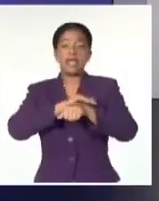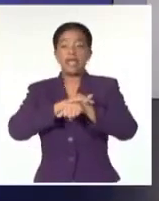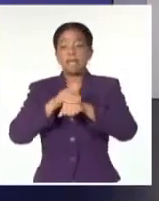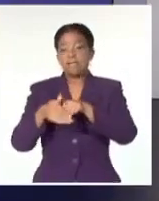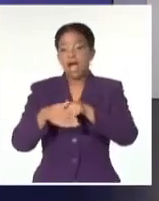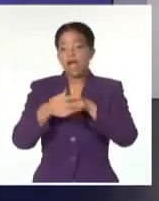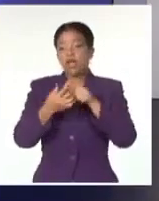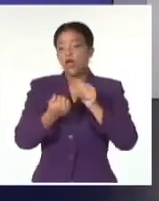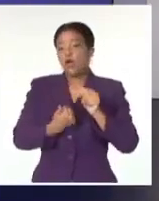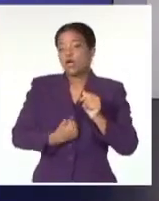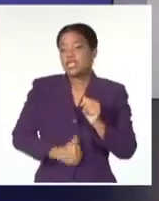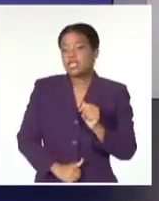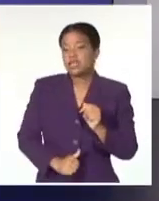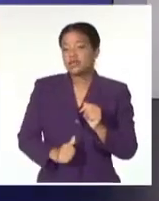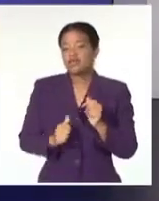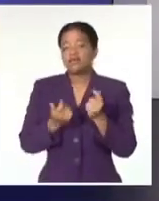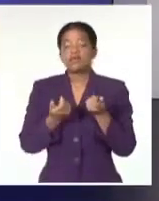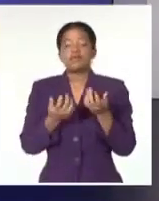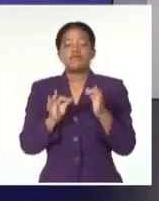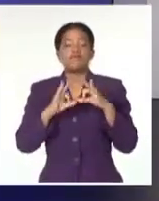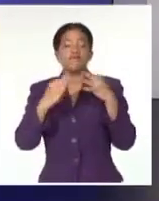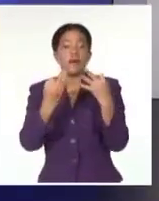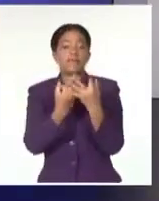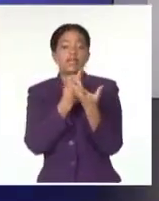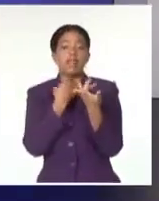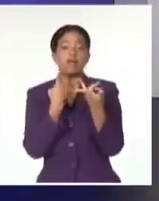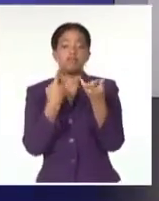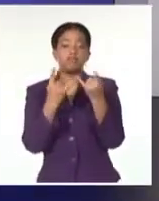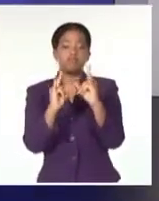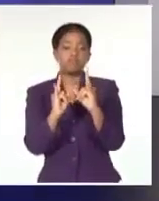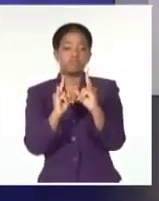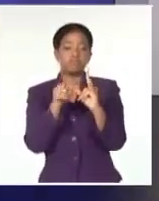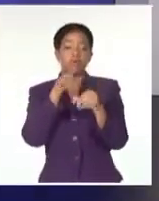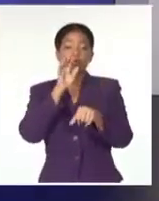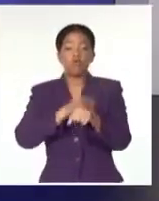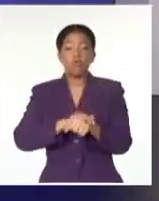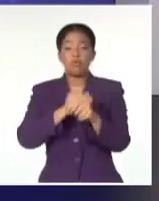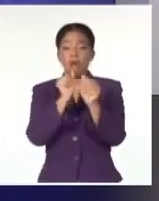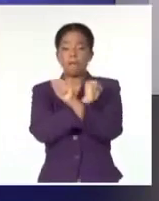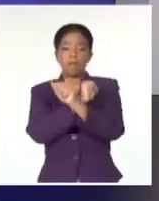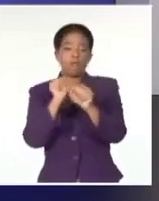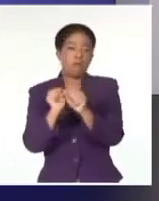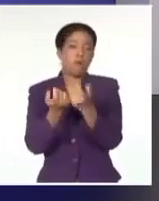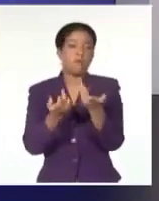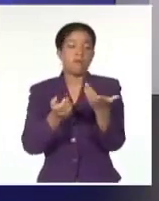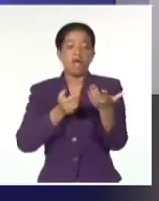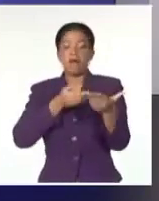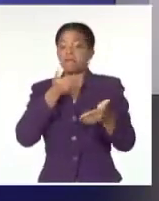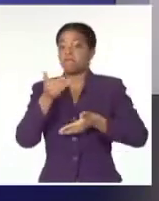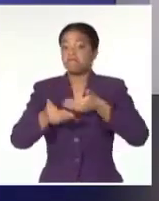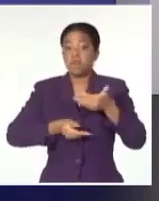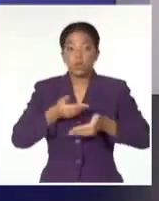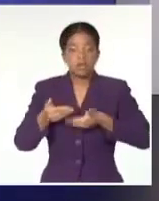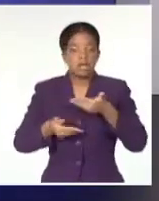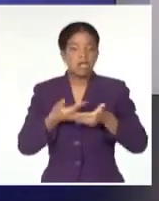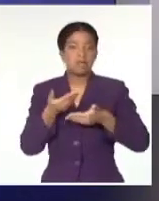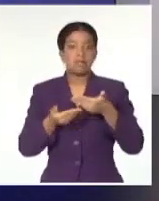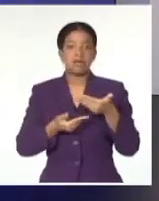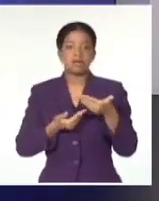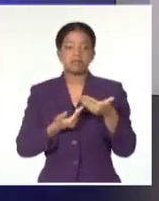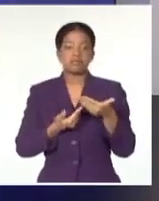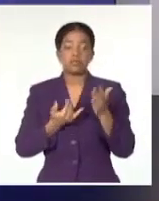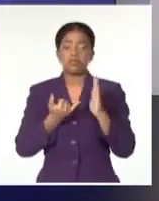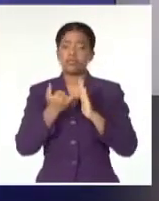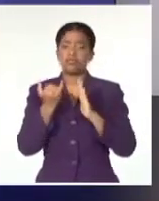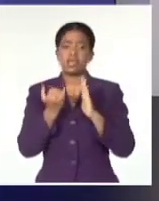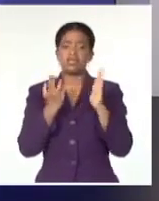que ha perdido a ese ser resultado de un acto terrorista, resultado de una acción bárbara que no tiene la más remota justificación en